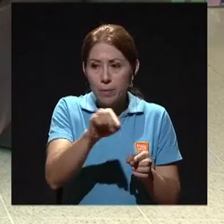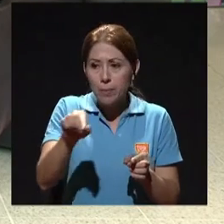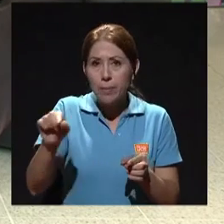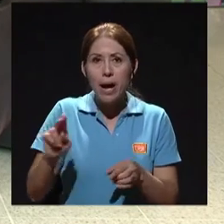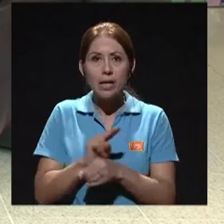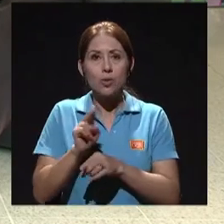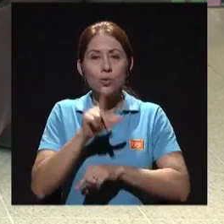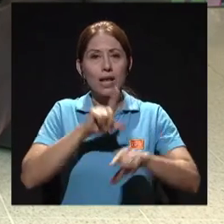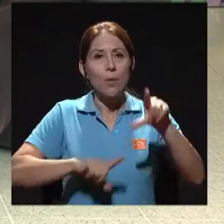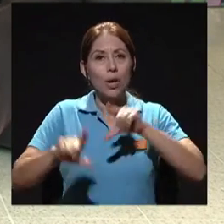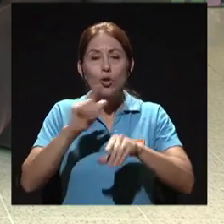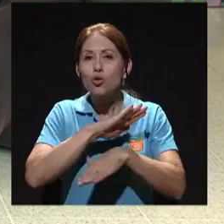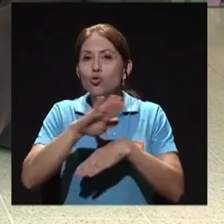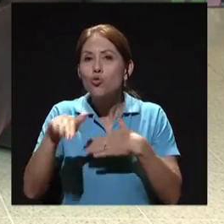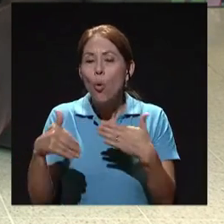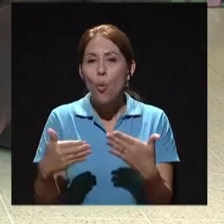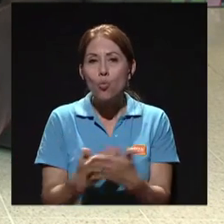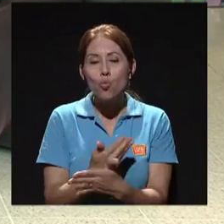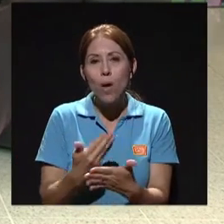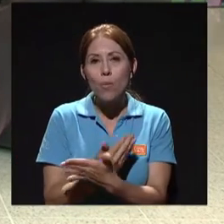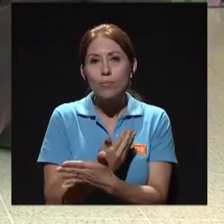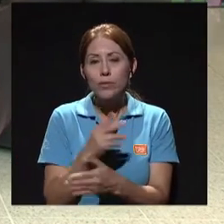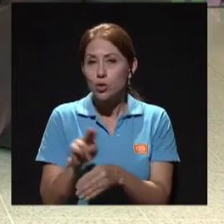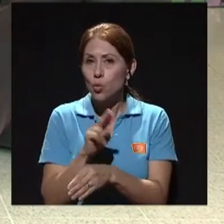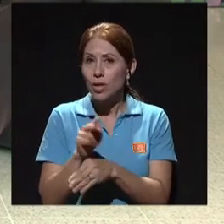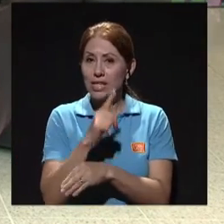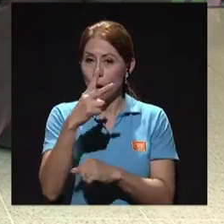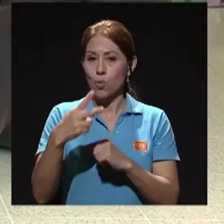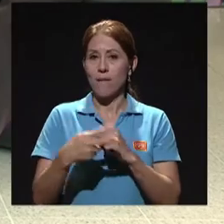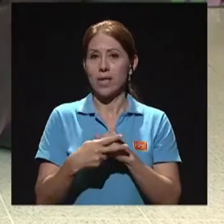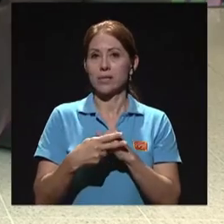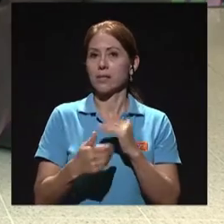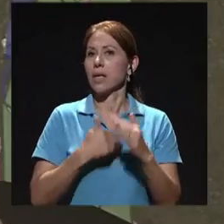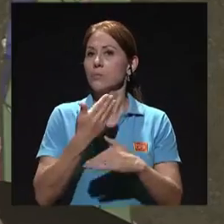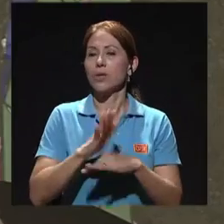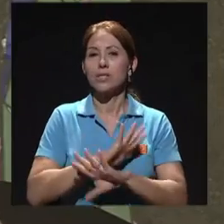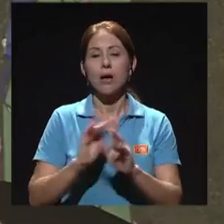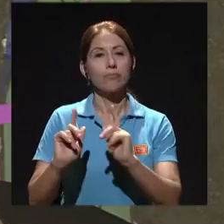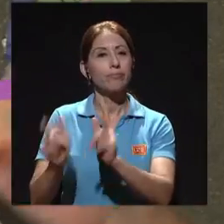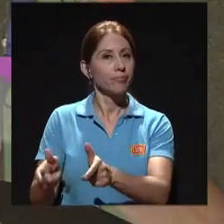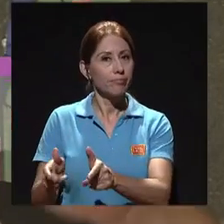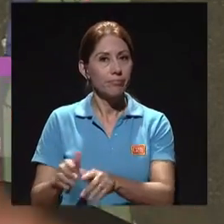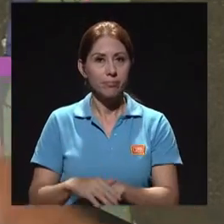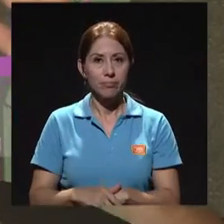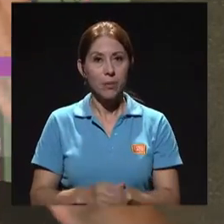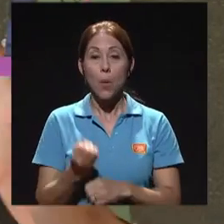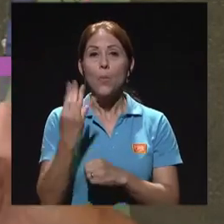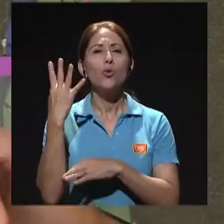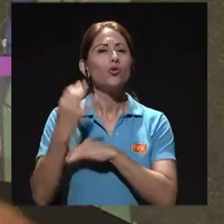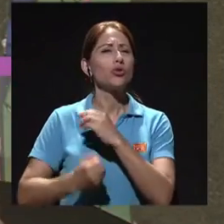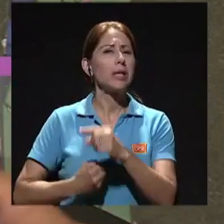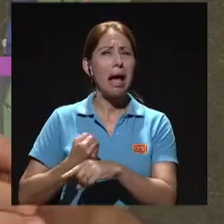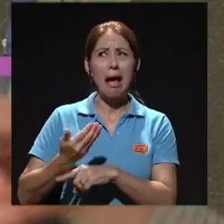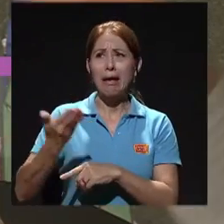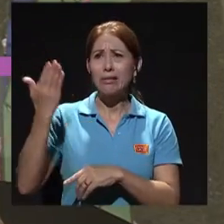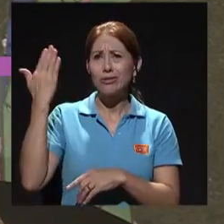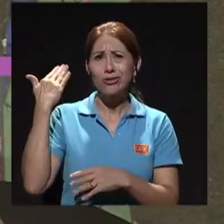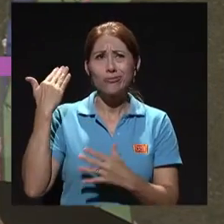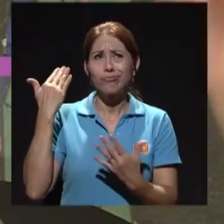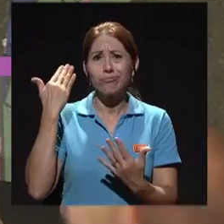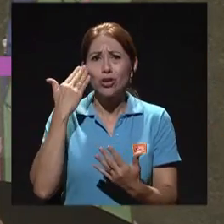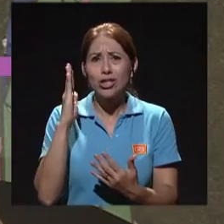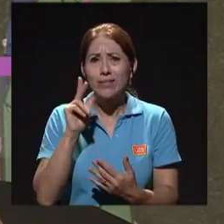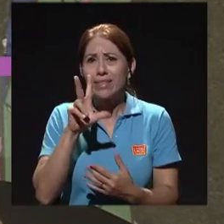es material nuevo y se utiliza una vez y se descarta. Hace muchísimos años, ¿verdad? Estamos hablando,